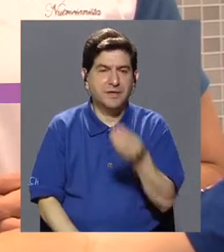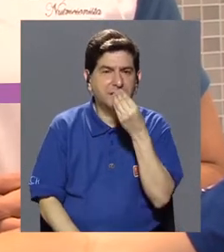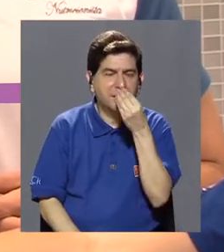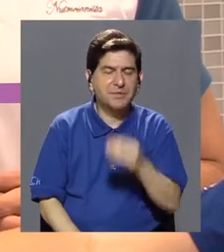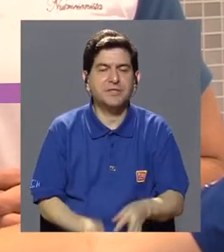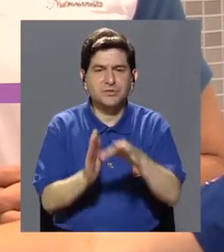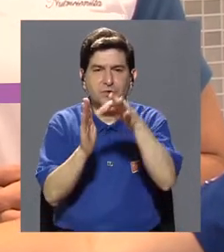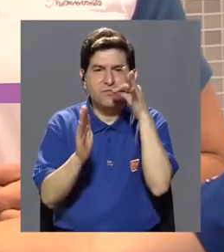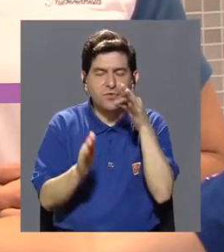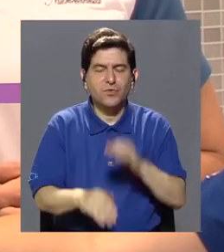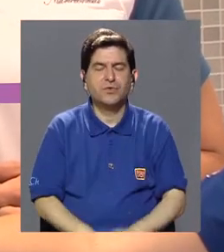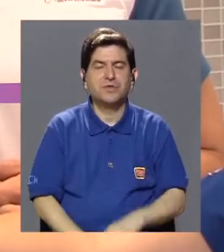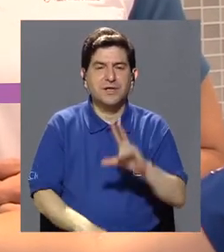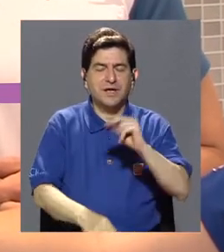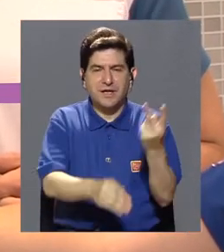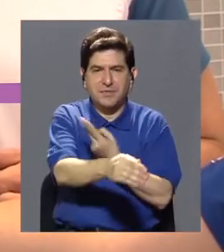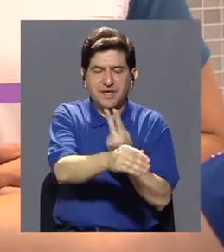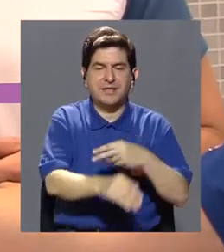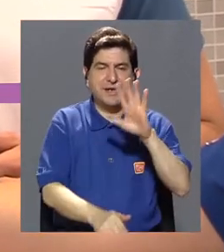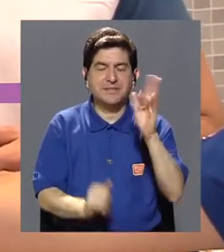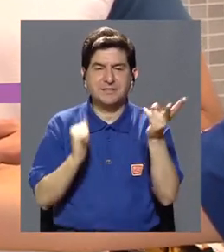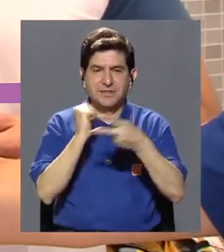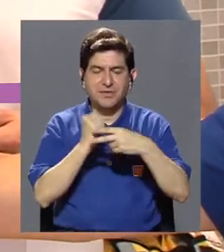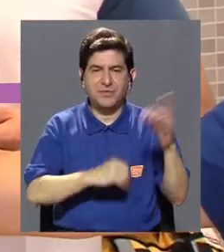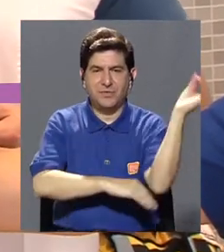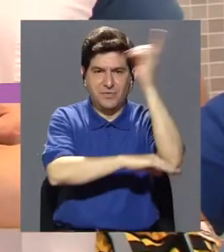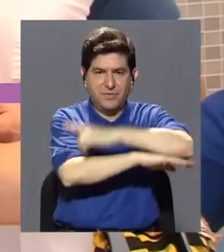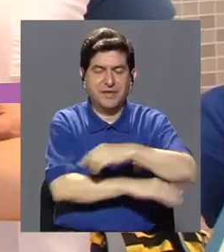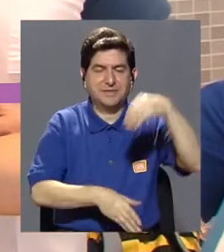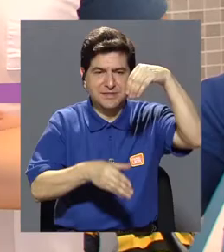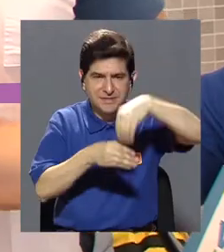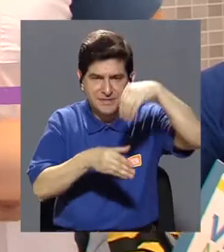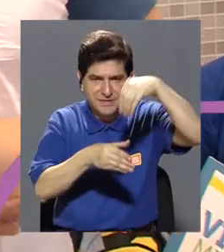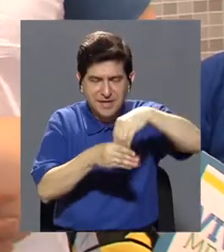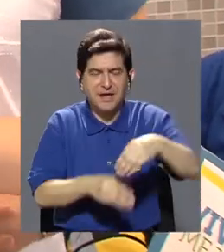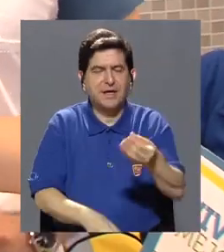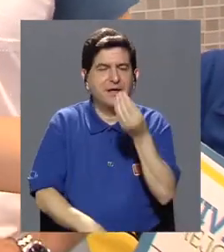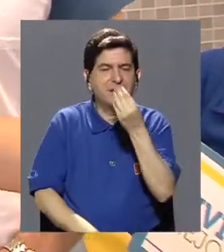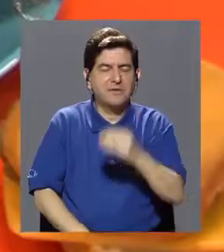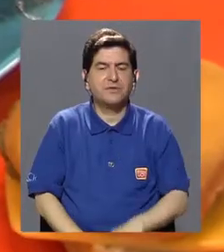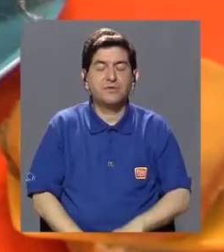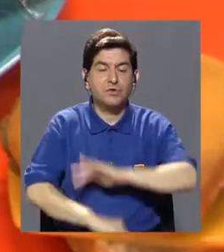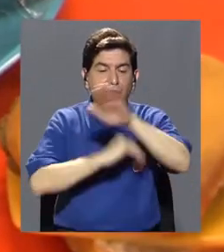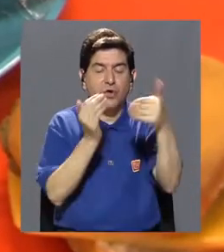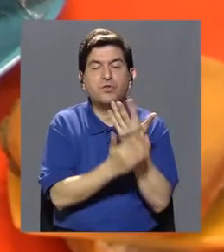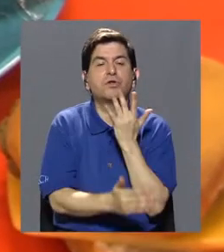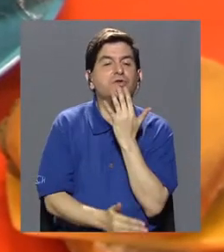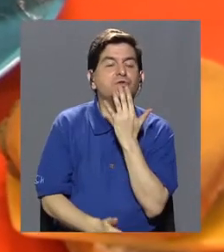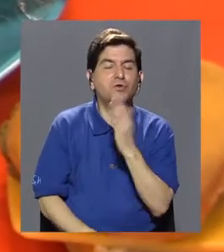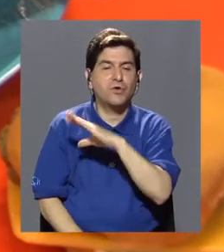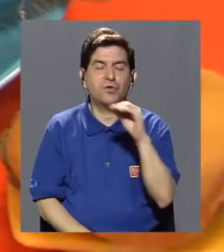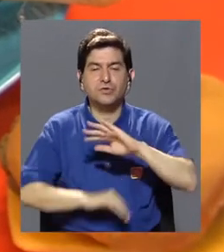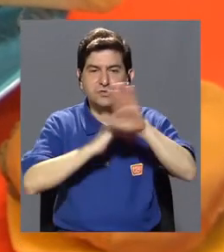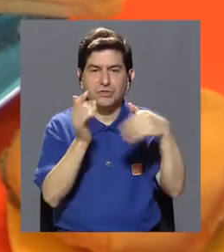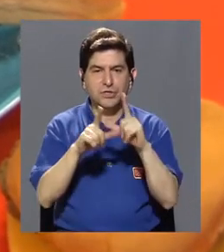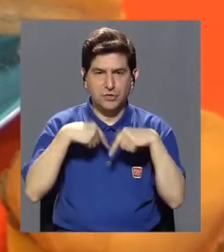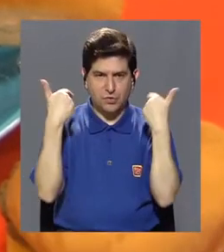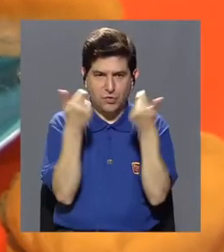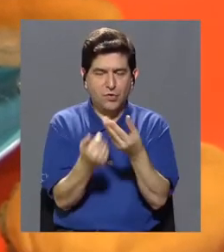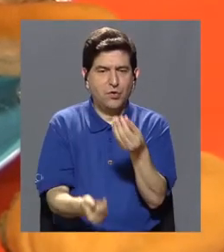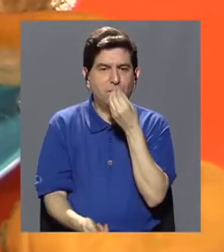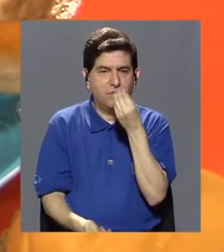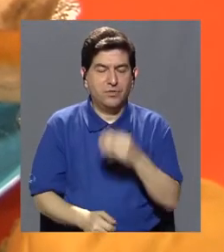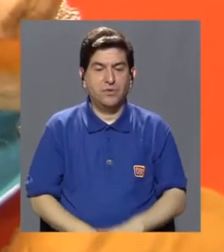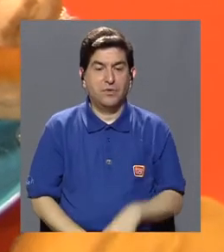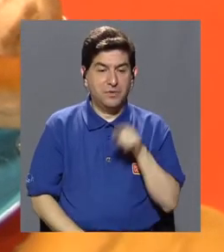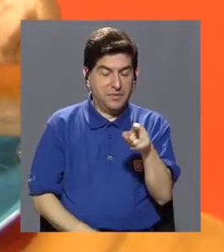vegetales, por lo menos cinco porciones al día, incluir dentro de la alimentación alimentos de todos colores y de todos los grupos de alimentos